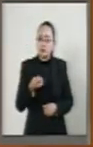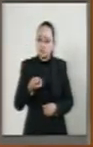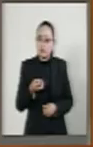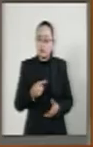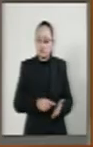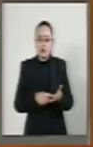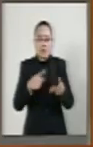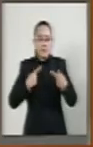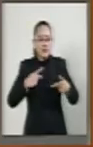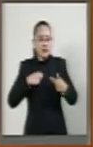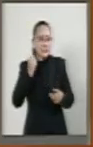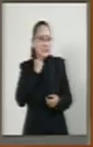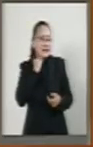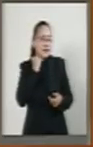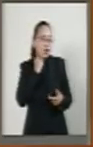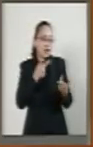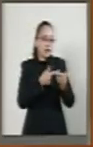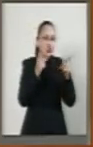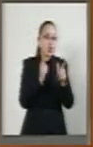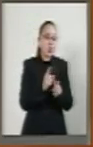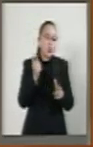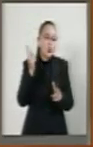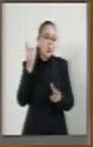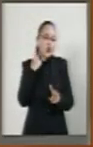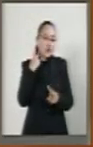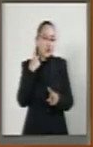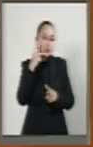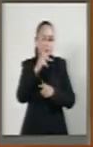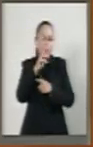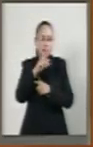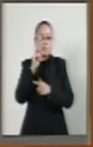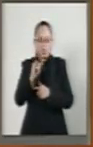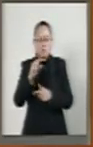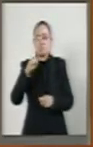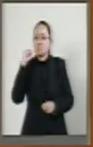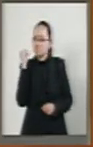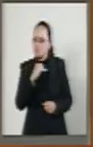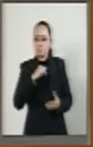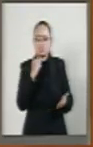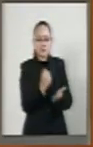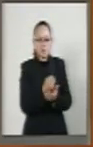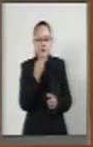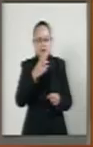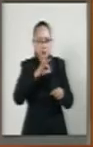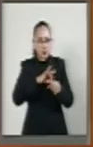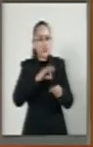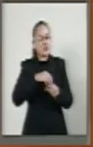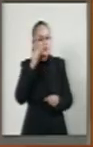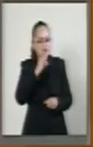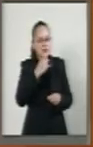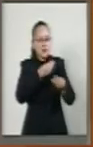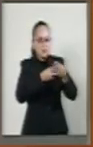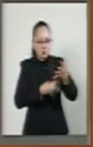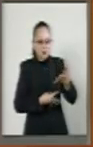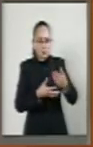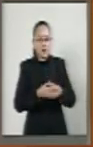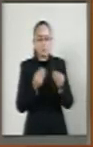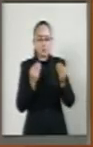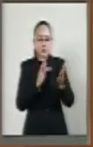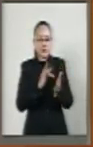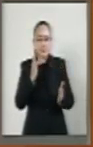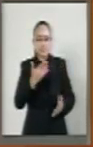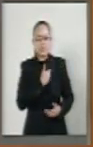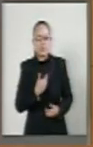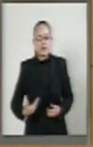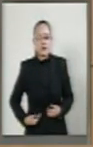legisladores del Partido Revolucional Institucional reiteramos nuestro voto a favor del dictamen. Muchas gracias,